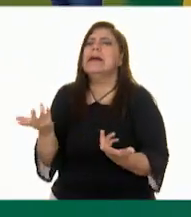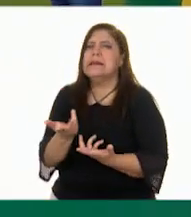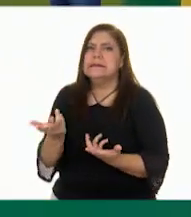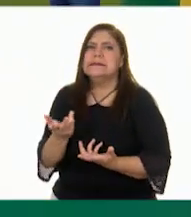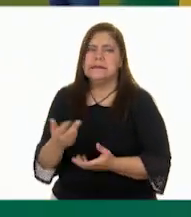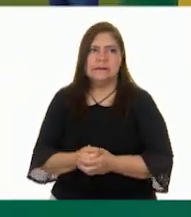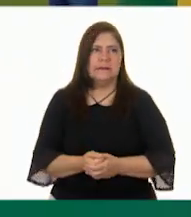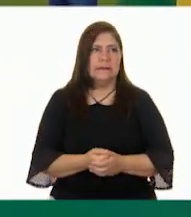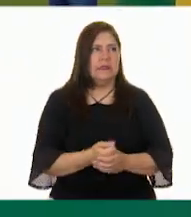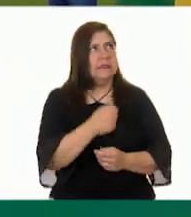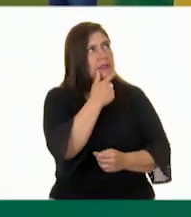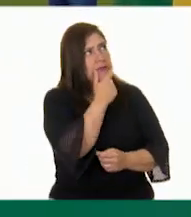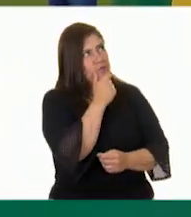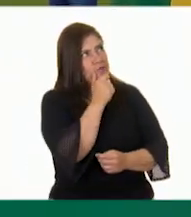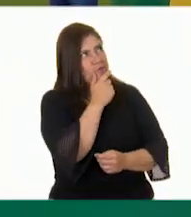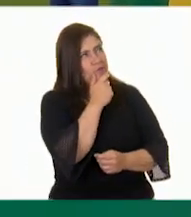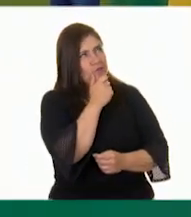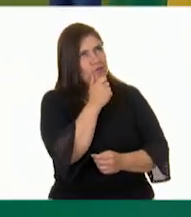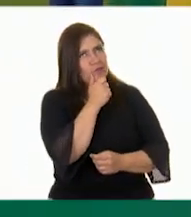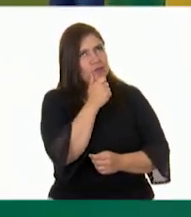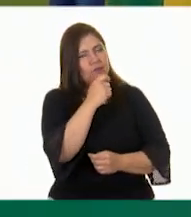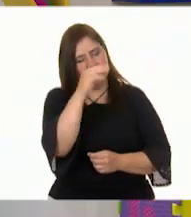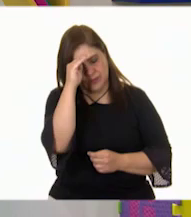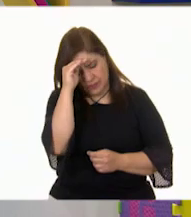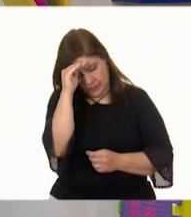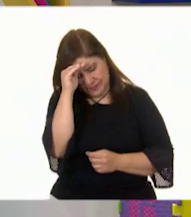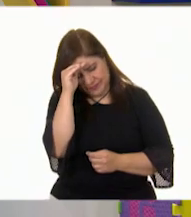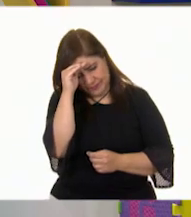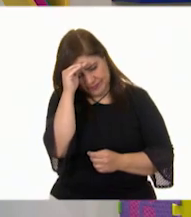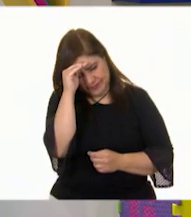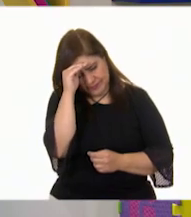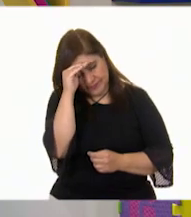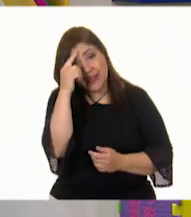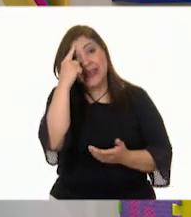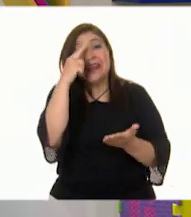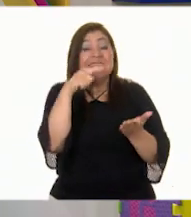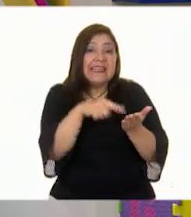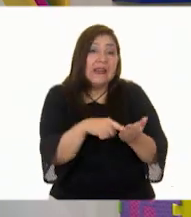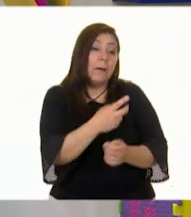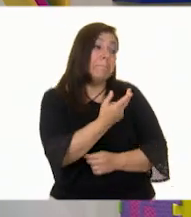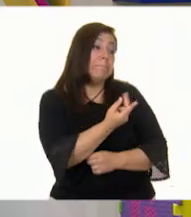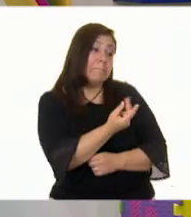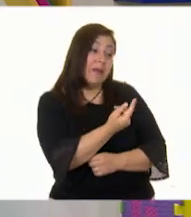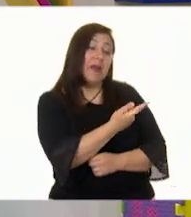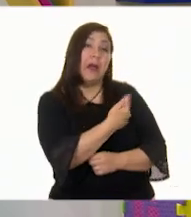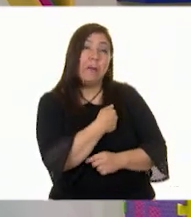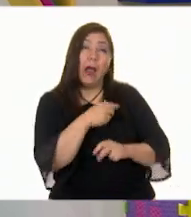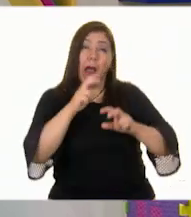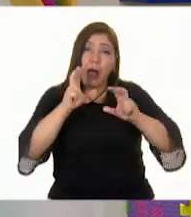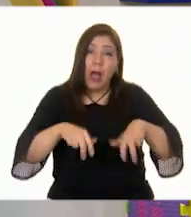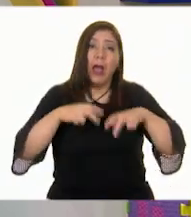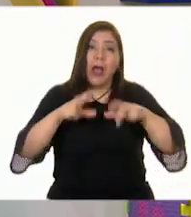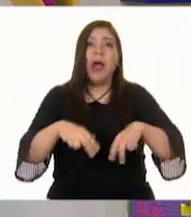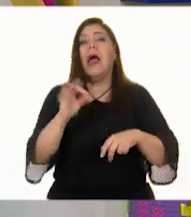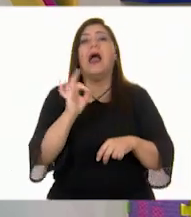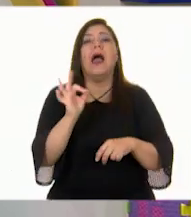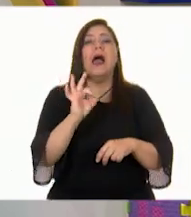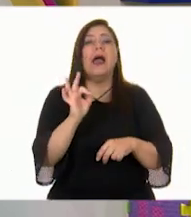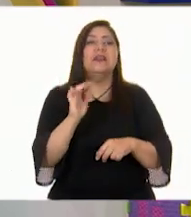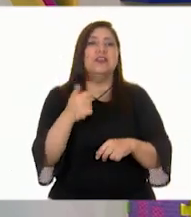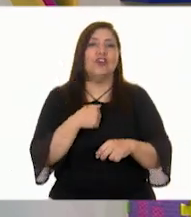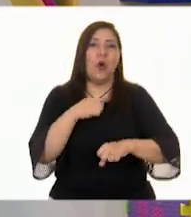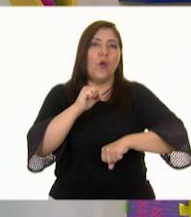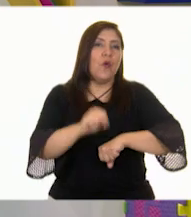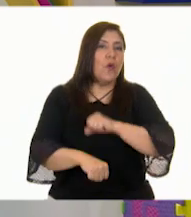A ver, a ver, yo pienso, yo creo que el perro pues me correteó porque venía en la bicicleta,